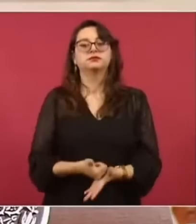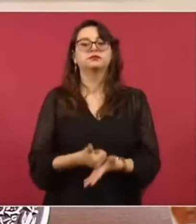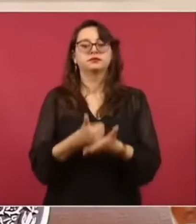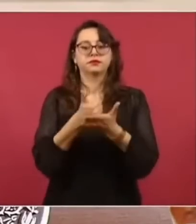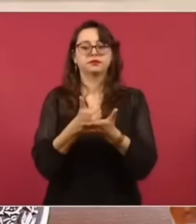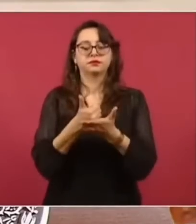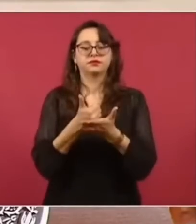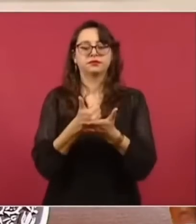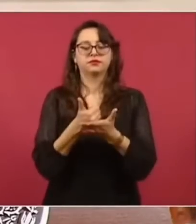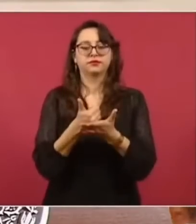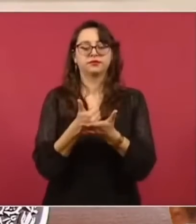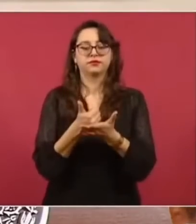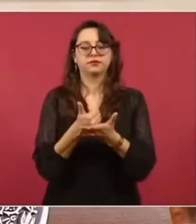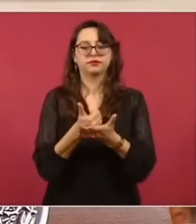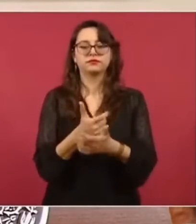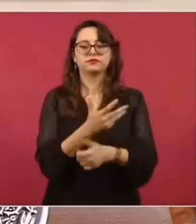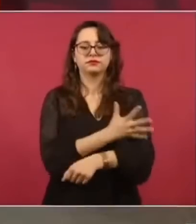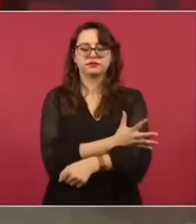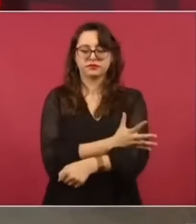sinceramente sinceramente